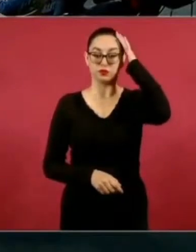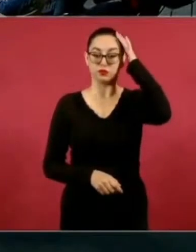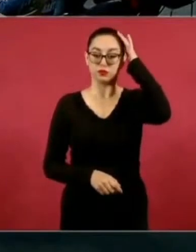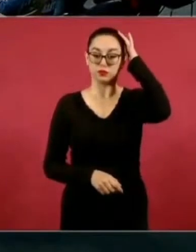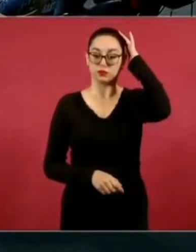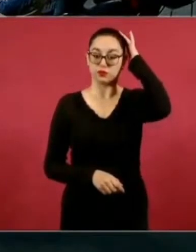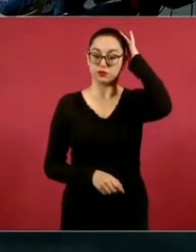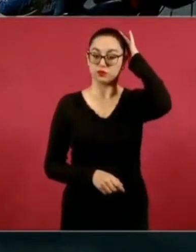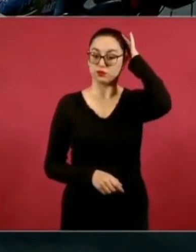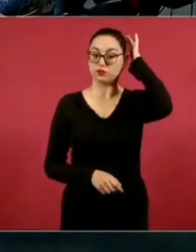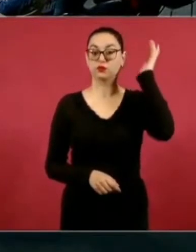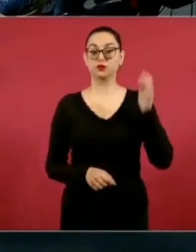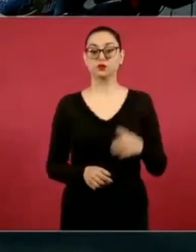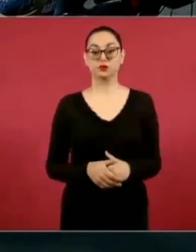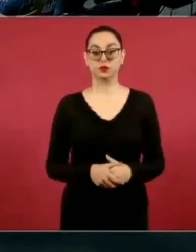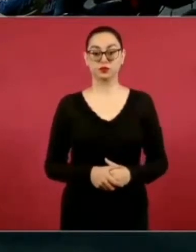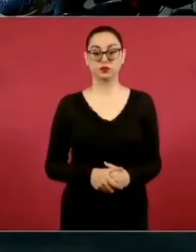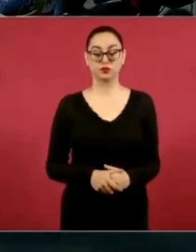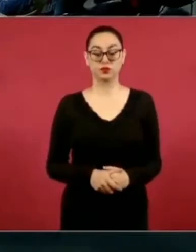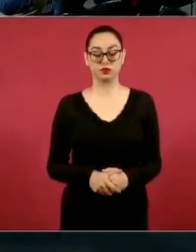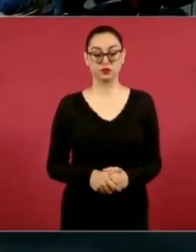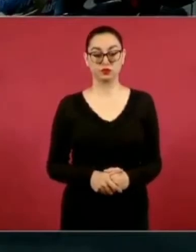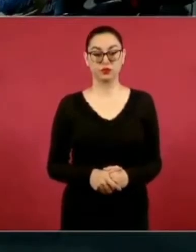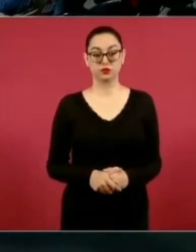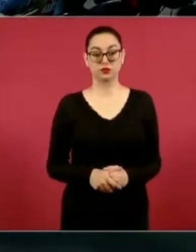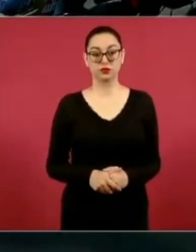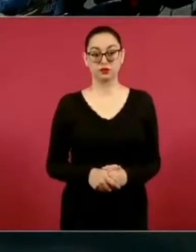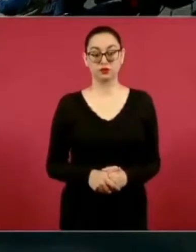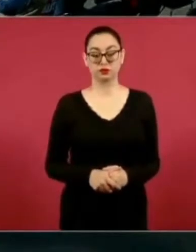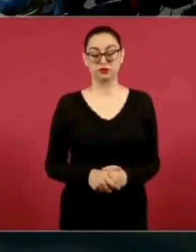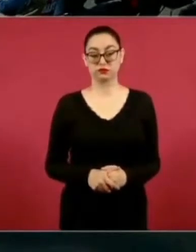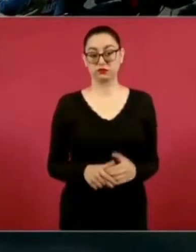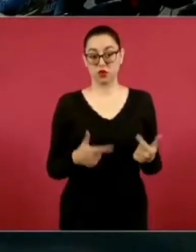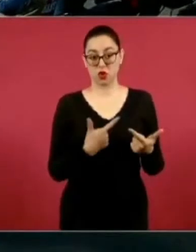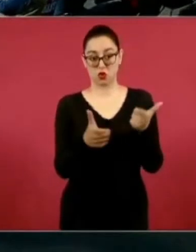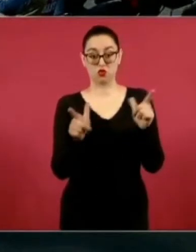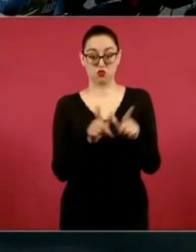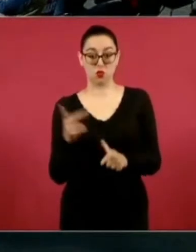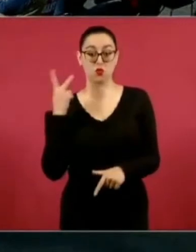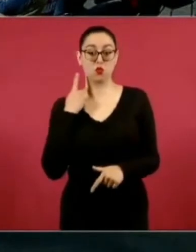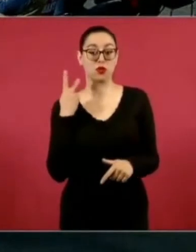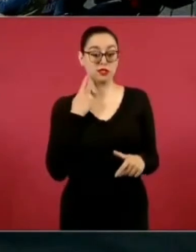Eso es lo que le correspondería a cada partido.